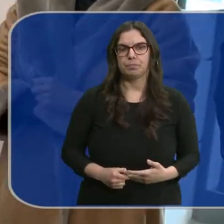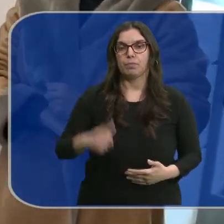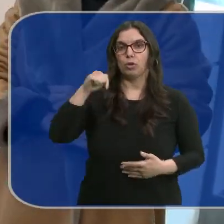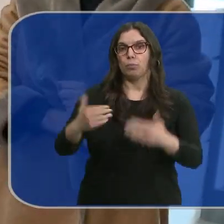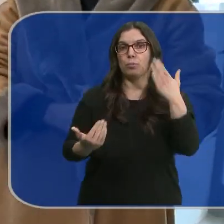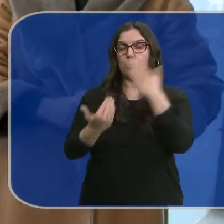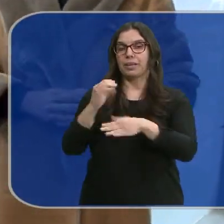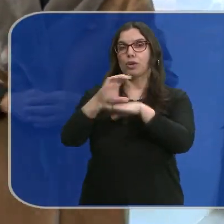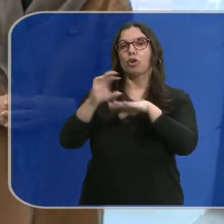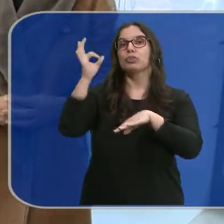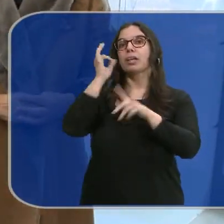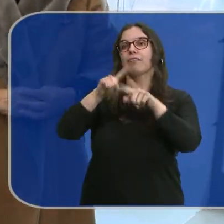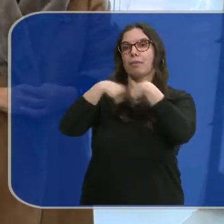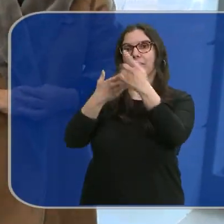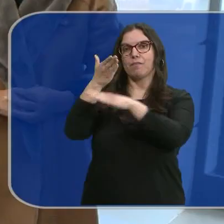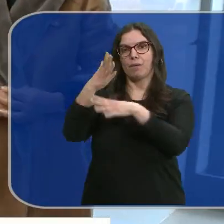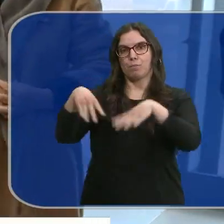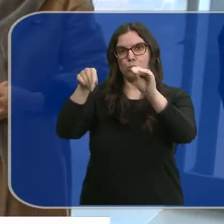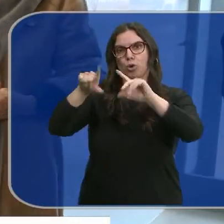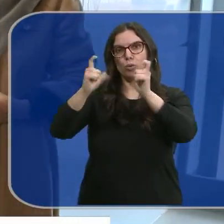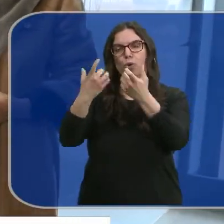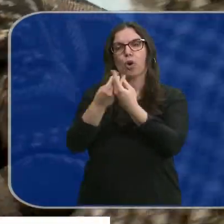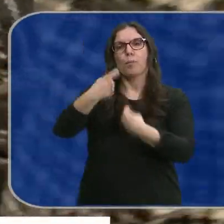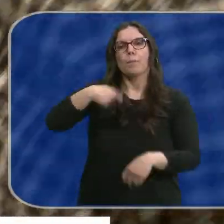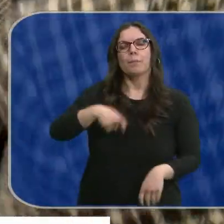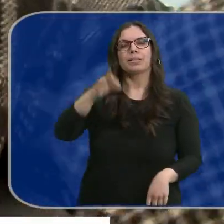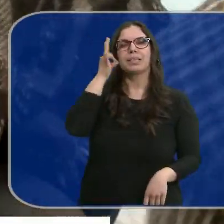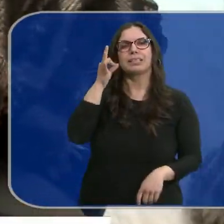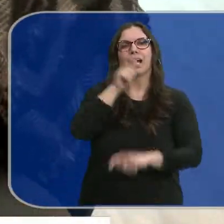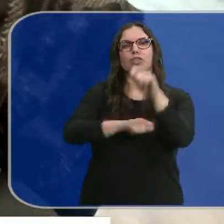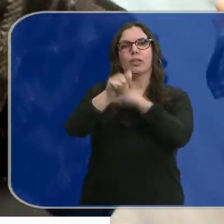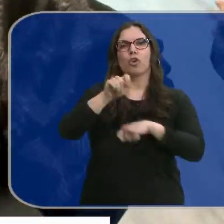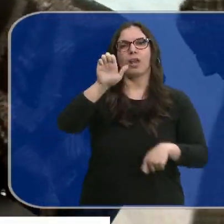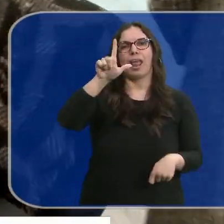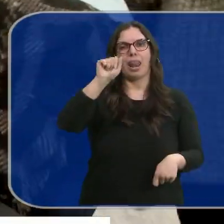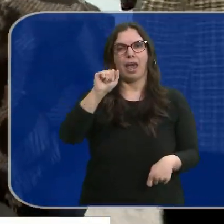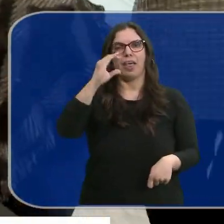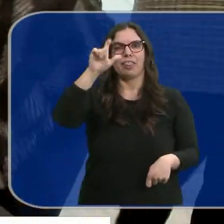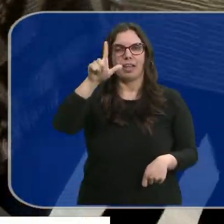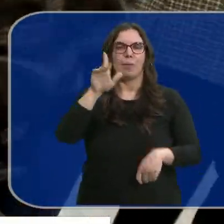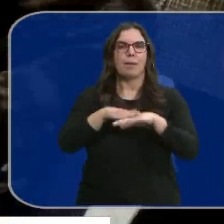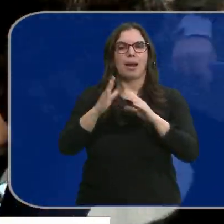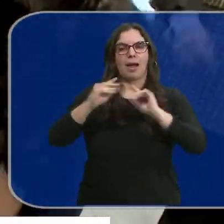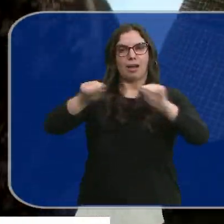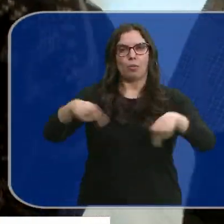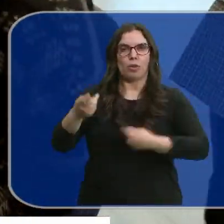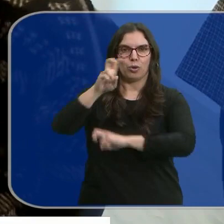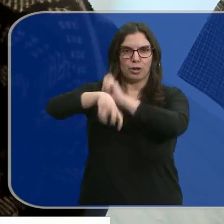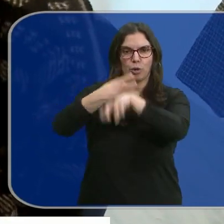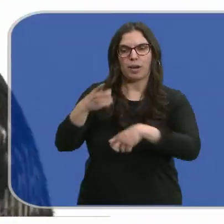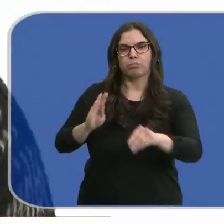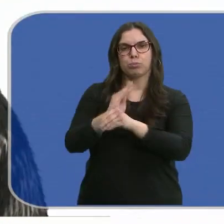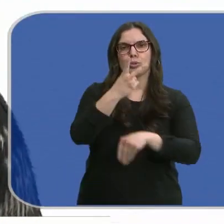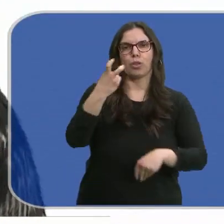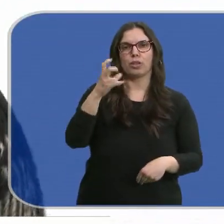Esta mañana en Burgos, la consejera de familia se ha reunido con la presidenta de la CIL para renovar el acuerdo con la asociación, que recibirá 205